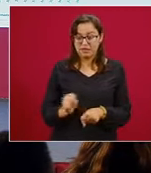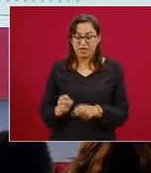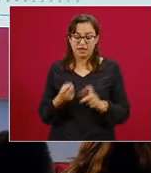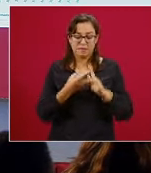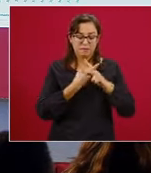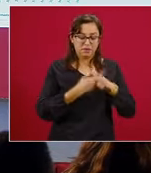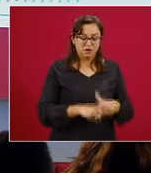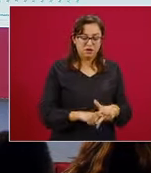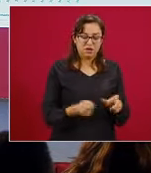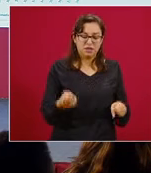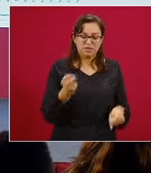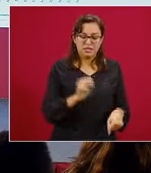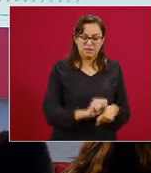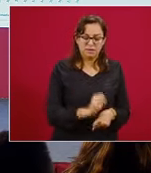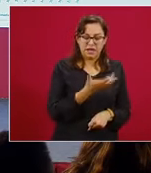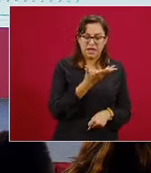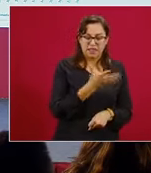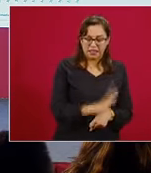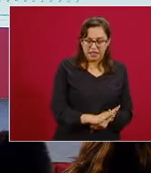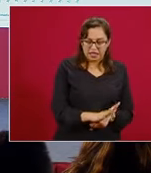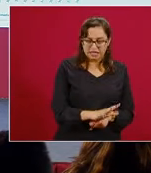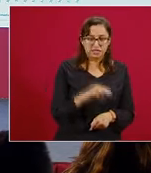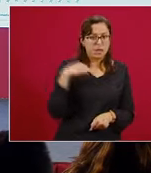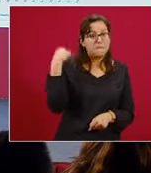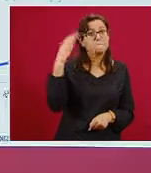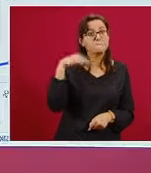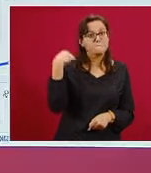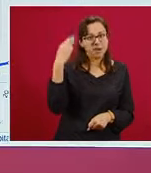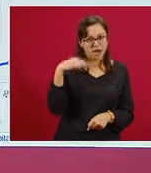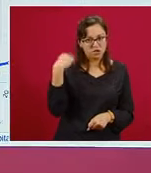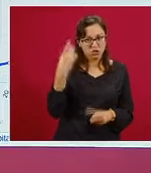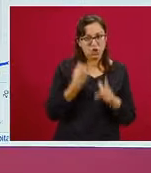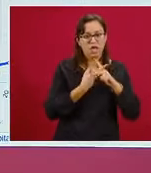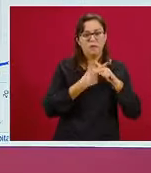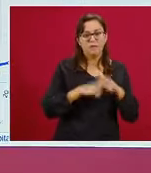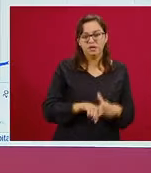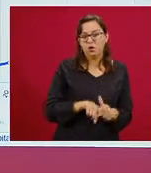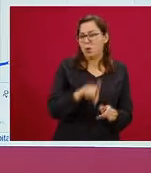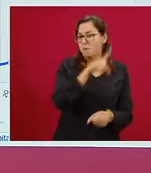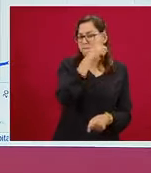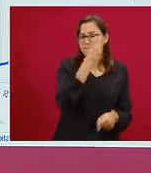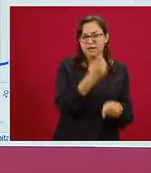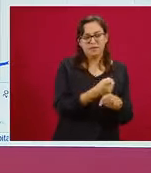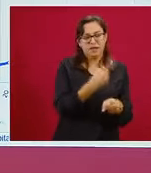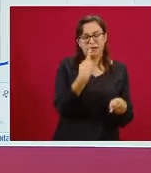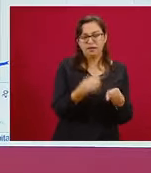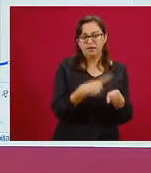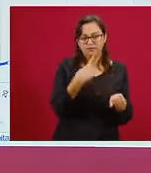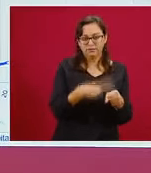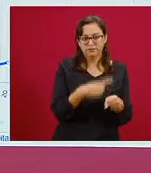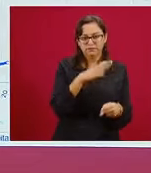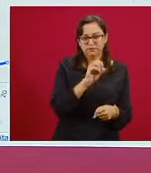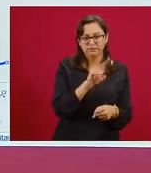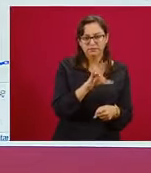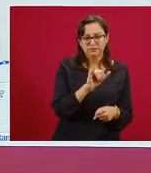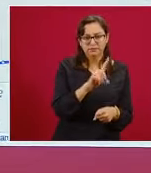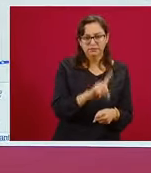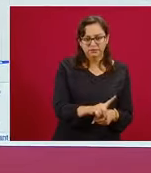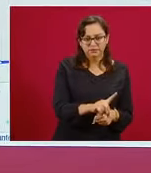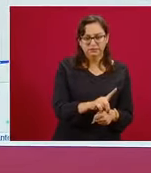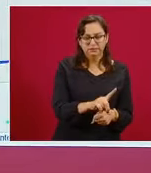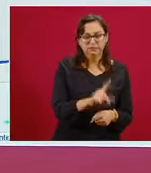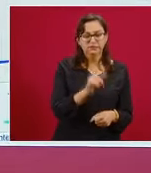10, que es la primera semana de marzo, que es cuando se presentó el primer caso de COVID-19 en México. Se